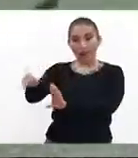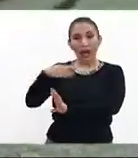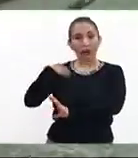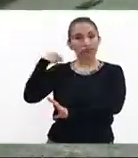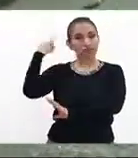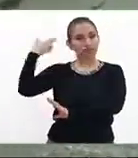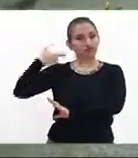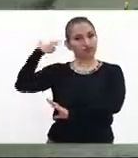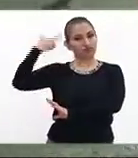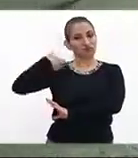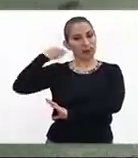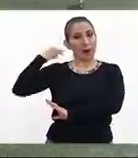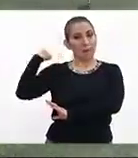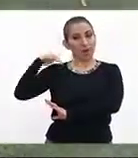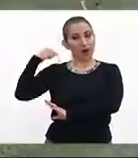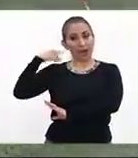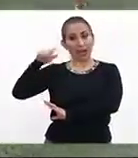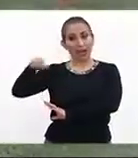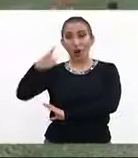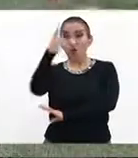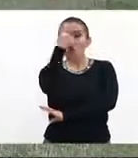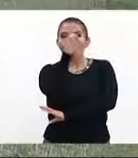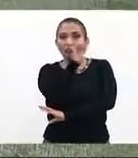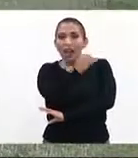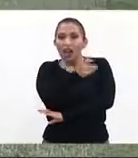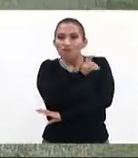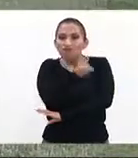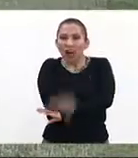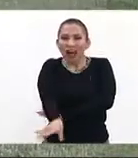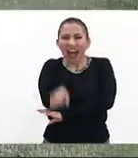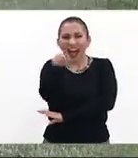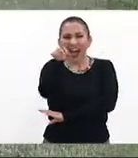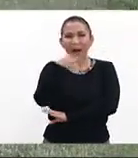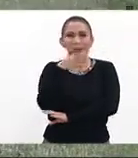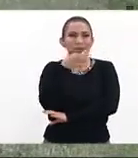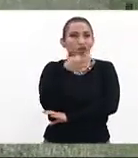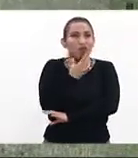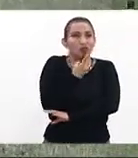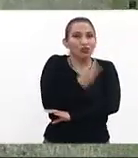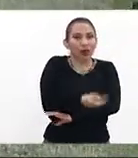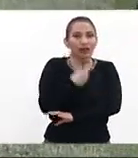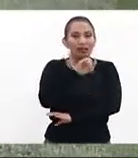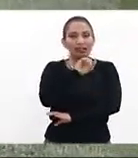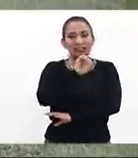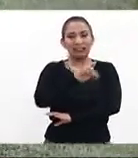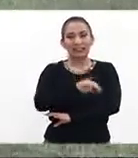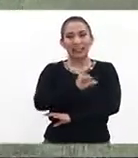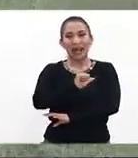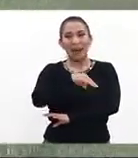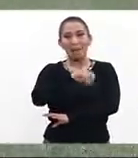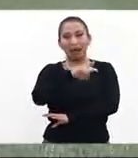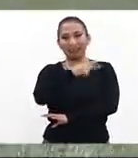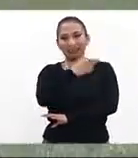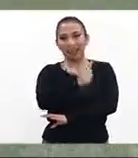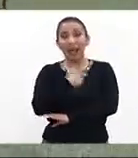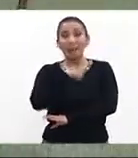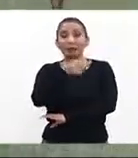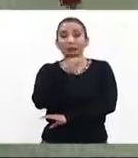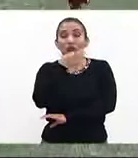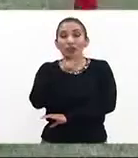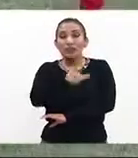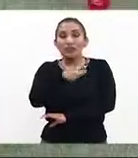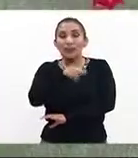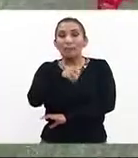Monarcas Morelia, aquí estaba el 1 por 0, al minuto 2, Samantha Arellano y posteriormente al 17,